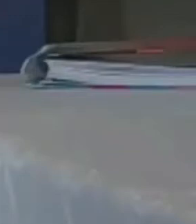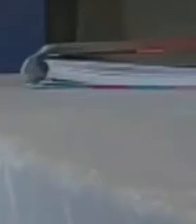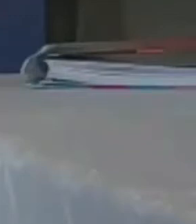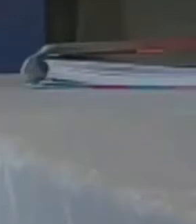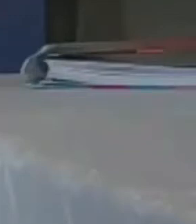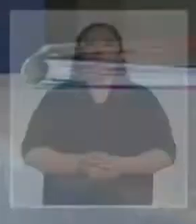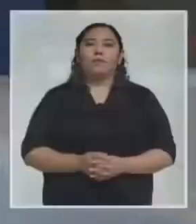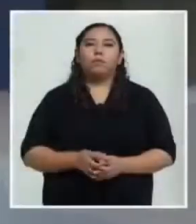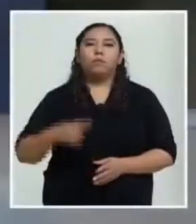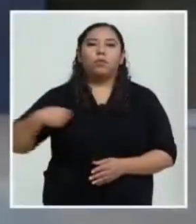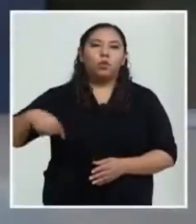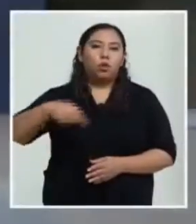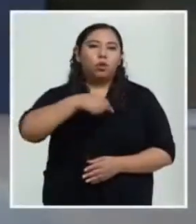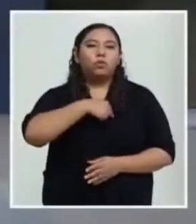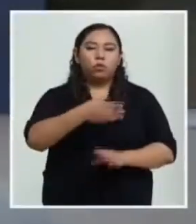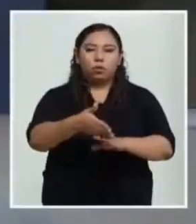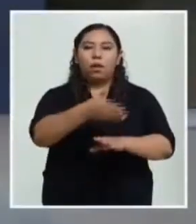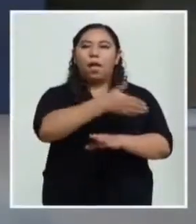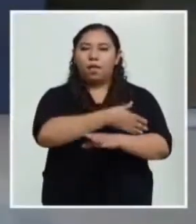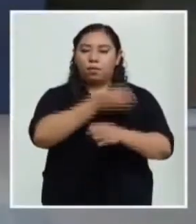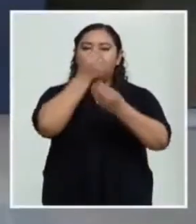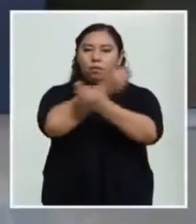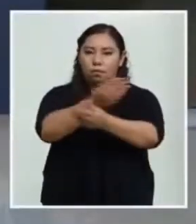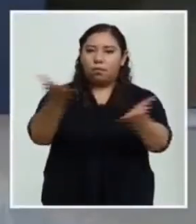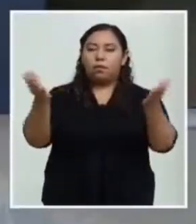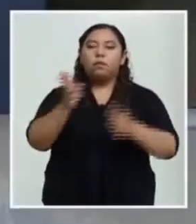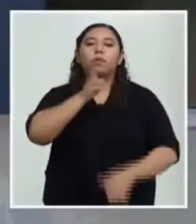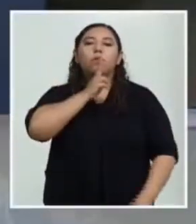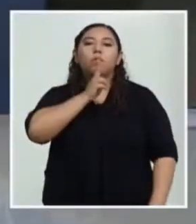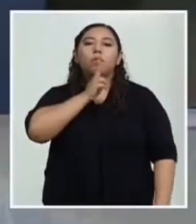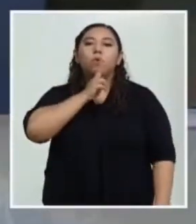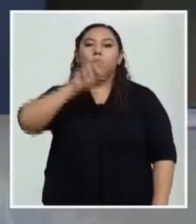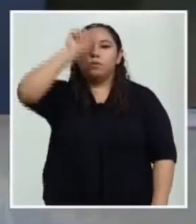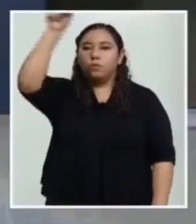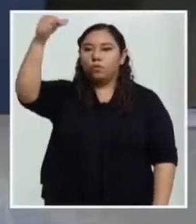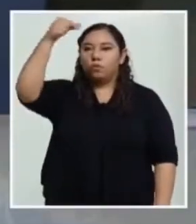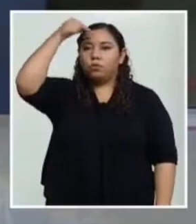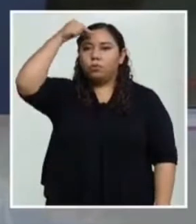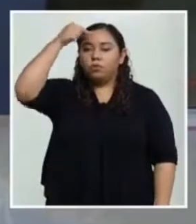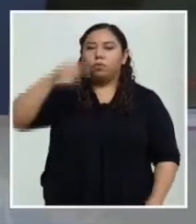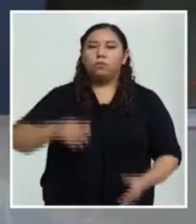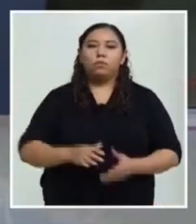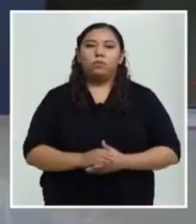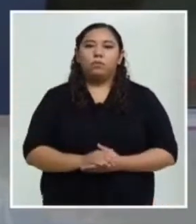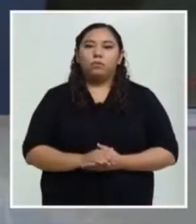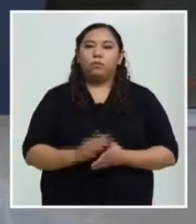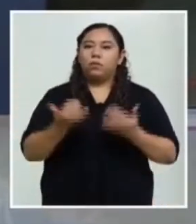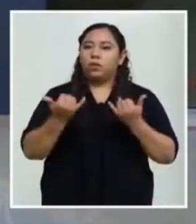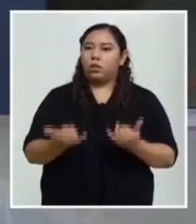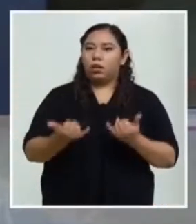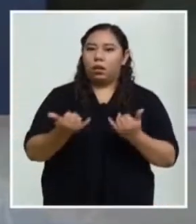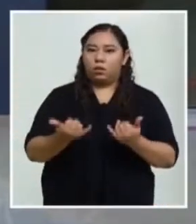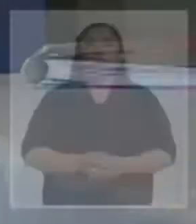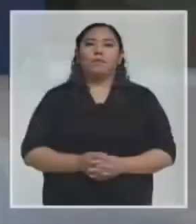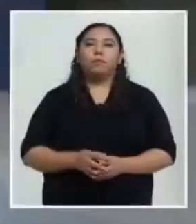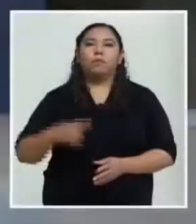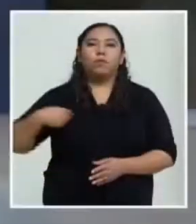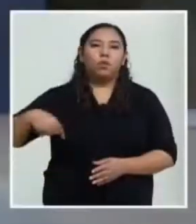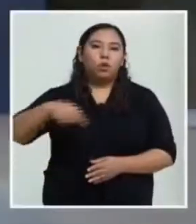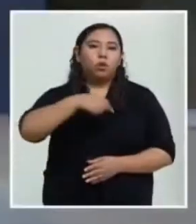Como hemos informado anteriormente, el gobierno de Honduras se encuentra en un proceso de adquisición de